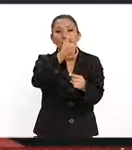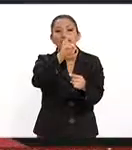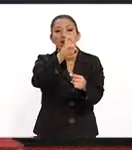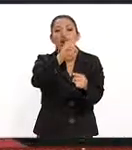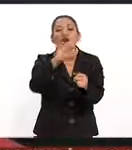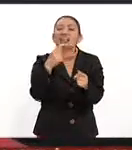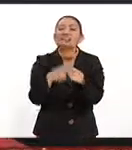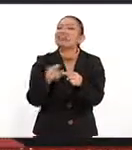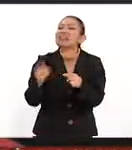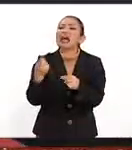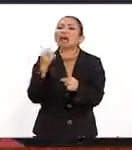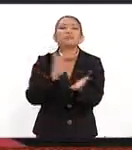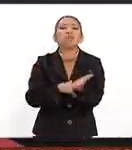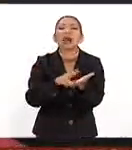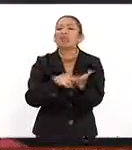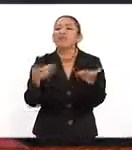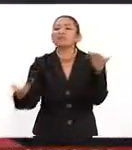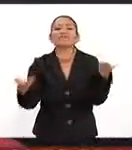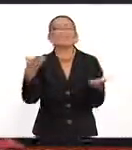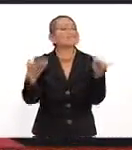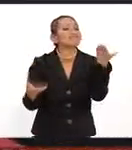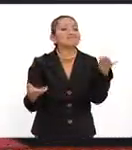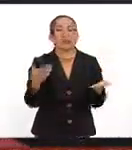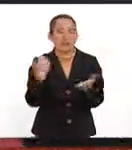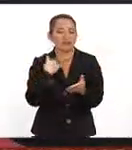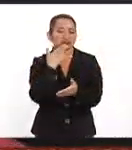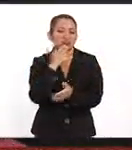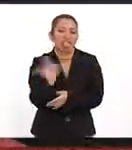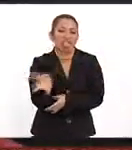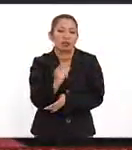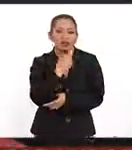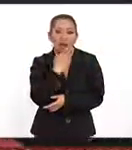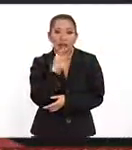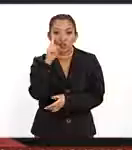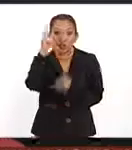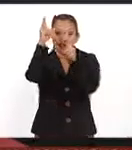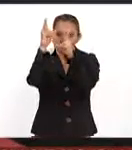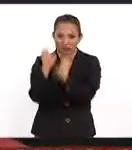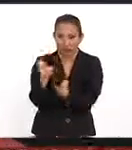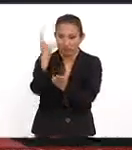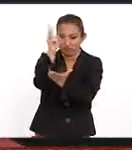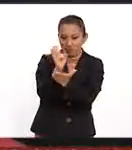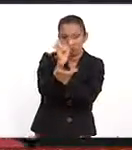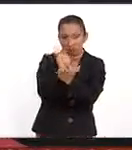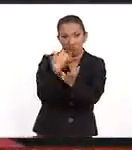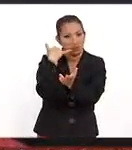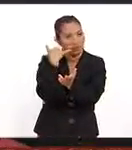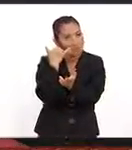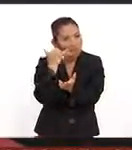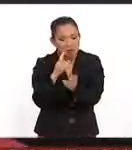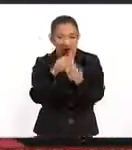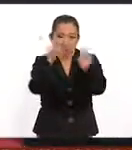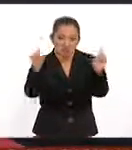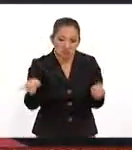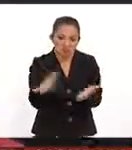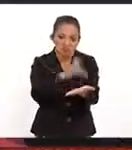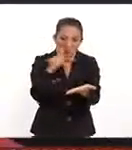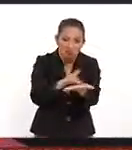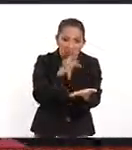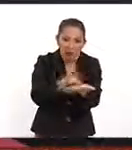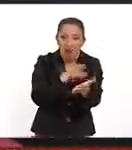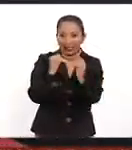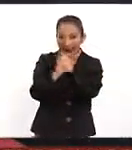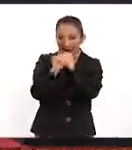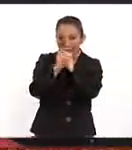llama ¿Quiénes quién en los precios? Es facilísimo de utilizar, tú la vas a bajar en cualquiera de tu dispositivo que tenga conexión a